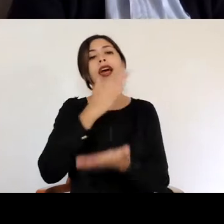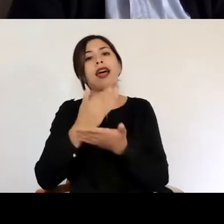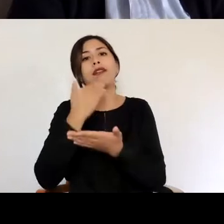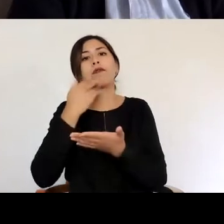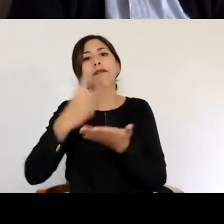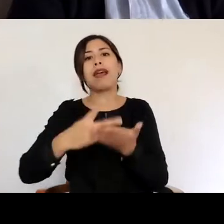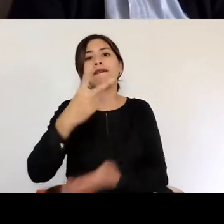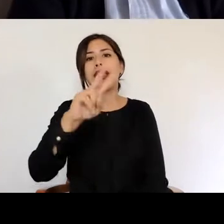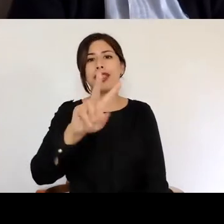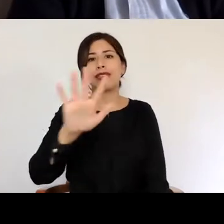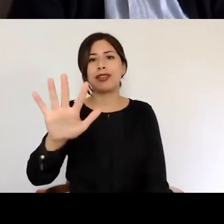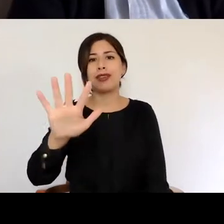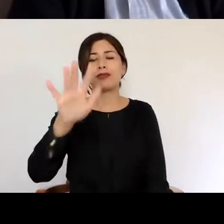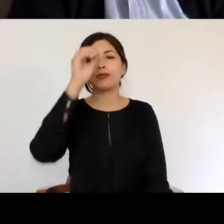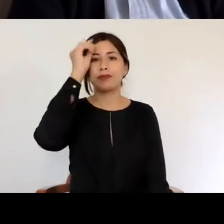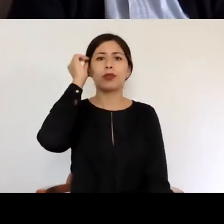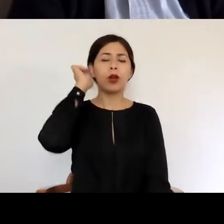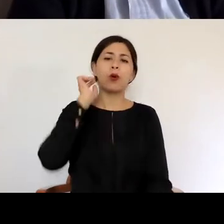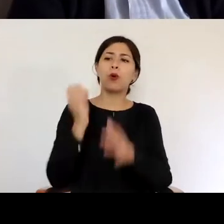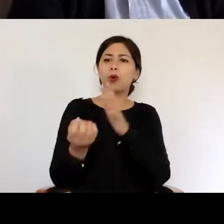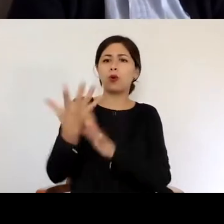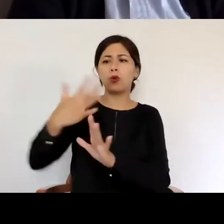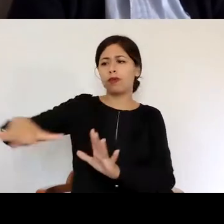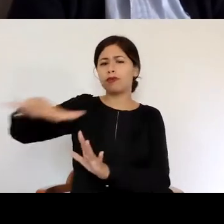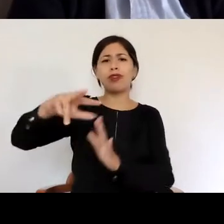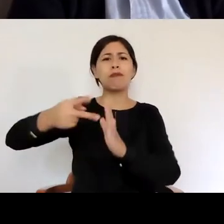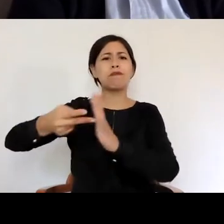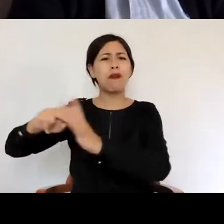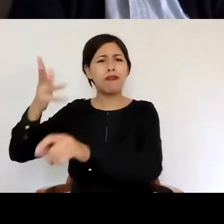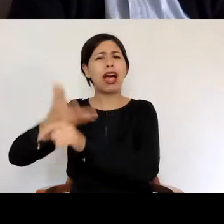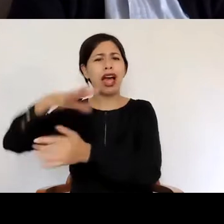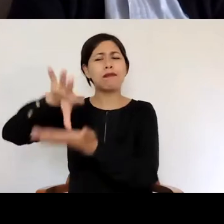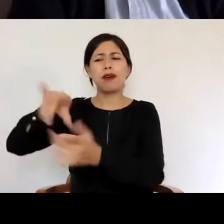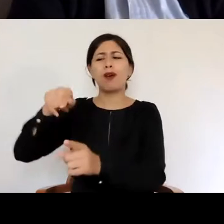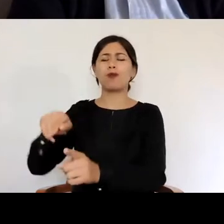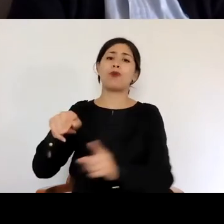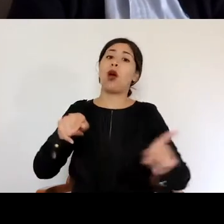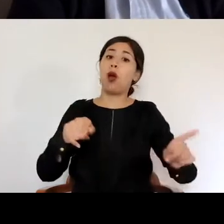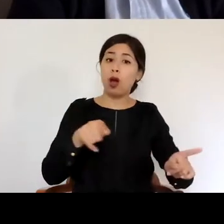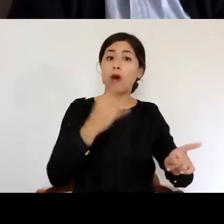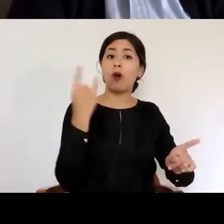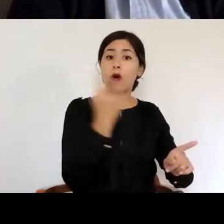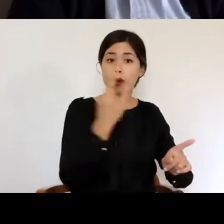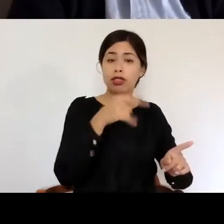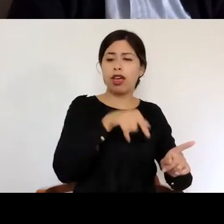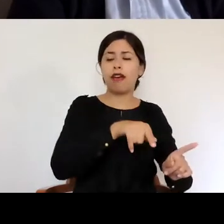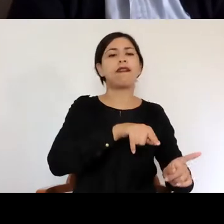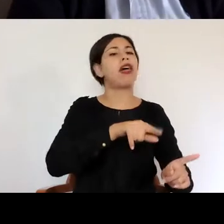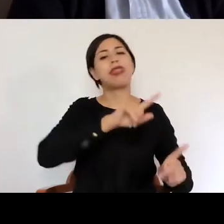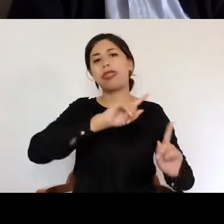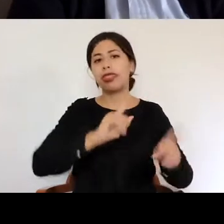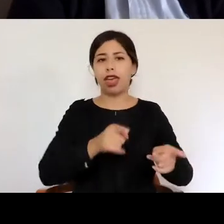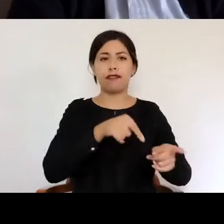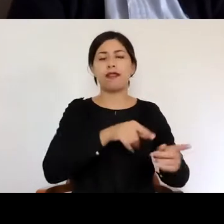que frente a las nuevas y complejas problemáticas que surgen en el país, la universidad tiene el deber y ha estado